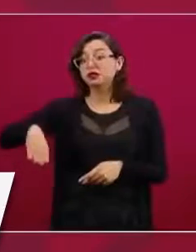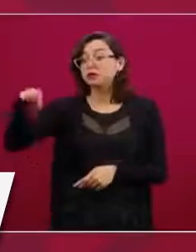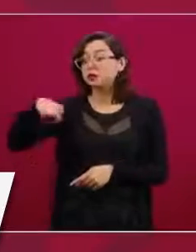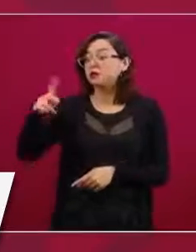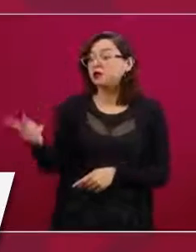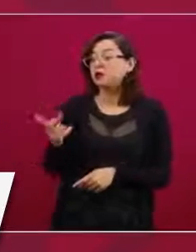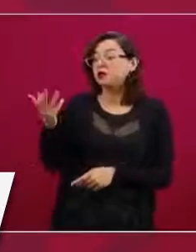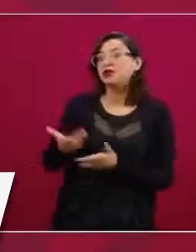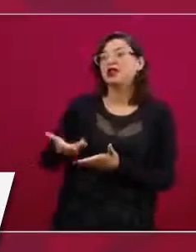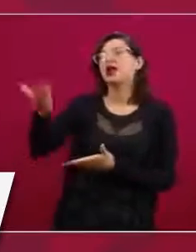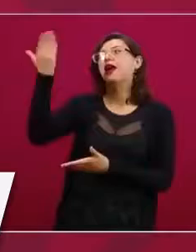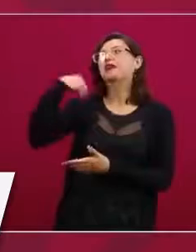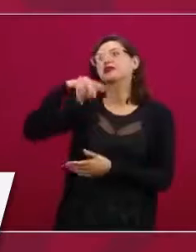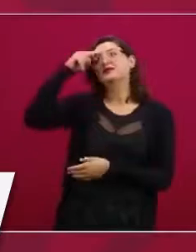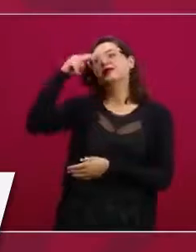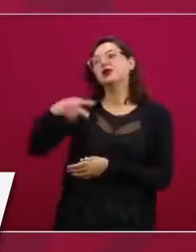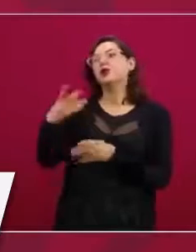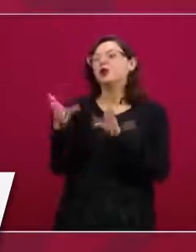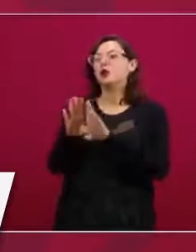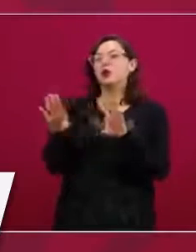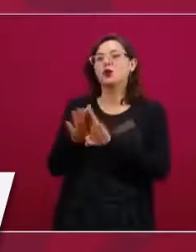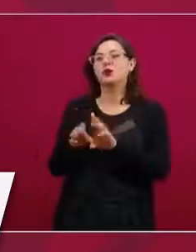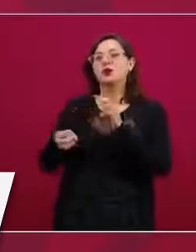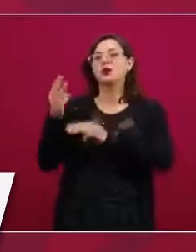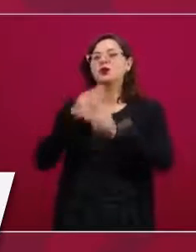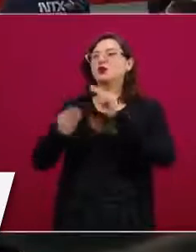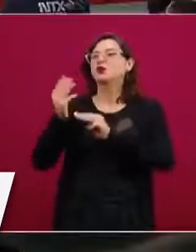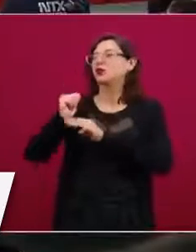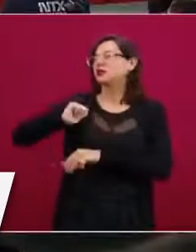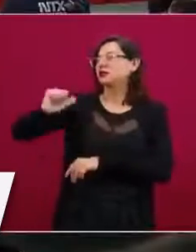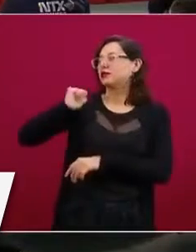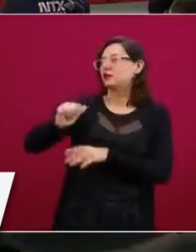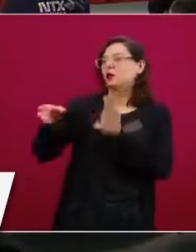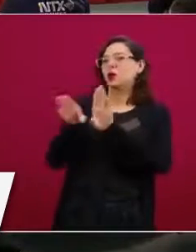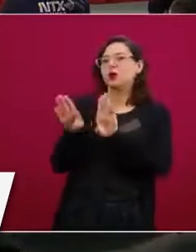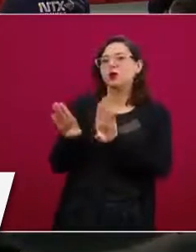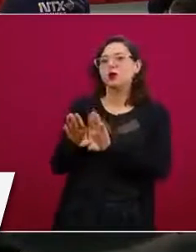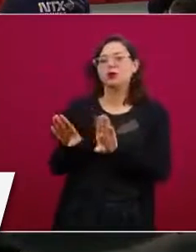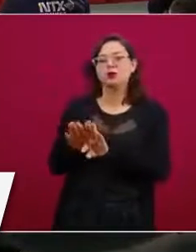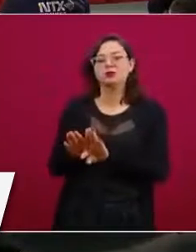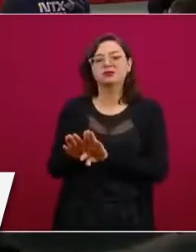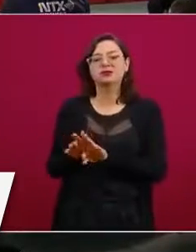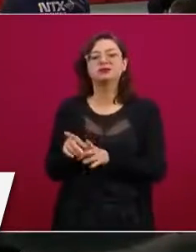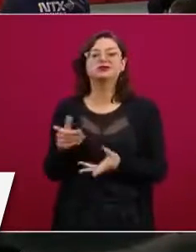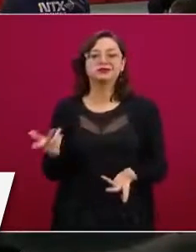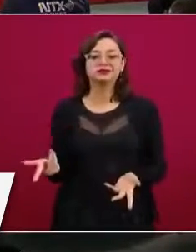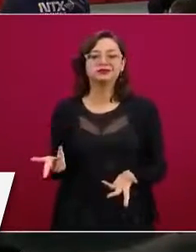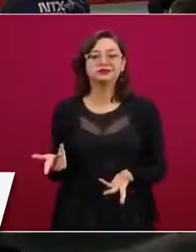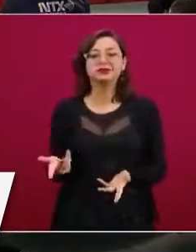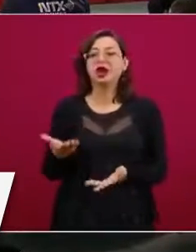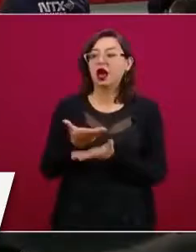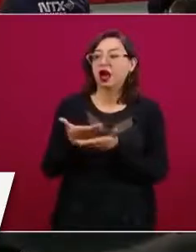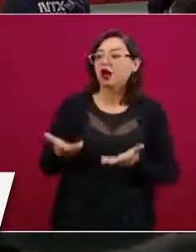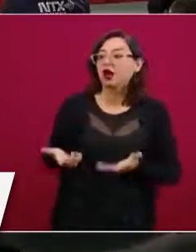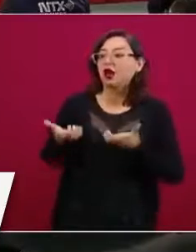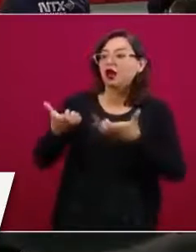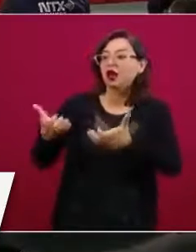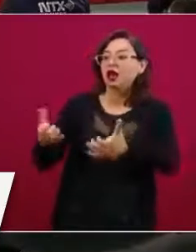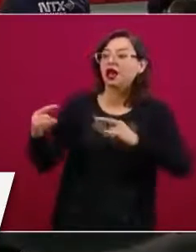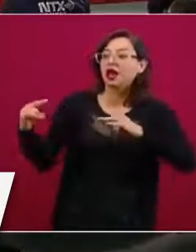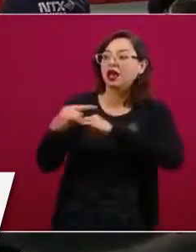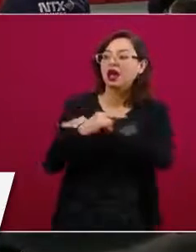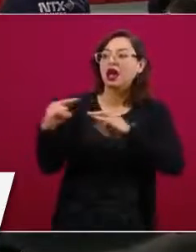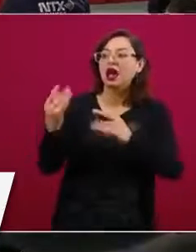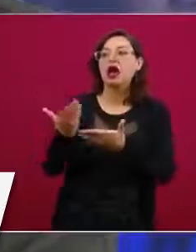México cuando él nació, pregúntale cómo era el mundo entonces. Es probable que te diga que donde hoy estaba una avenida antes había un río